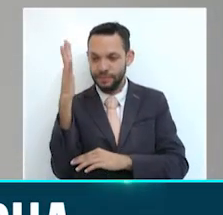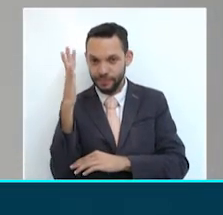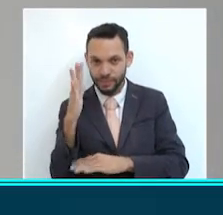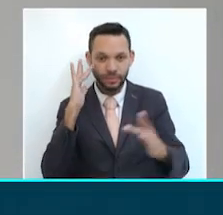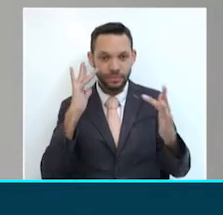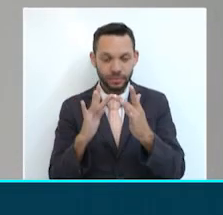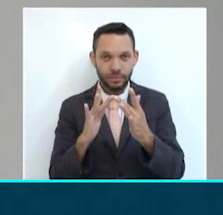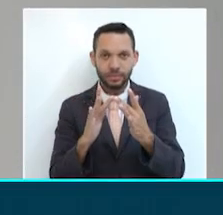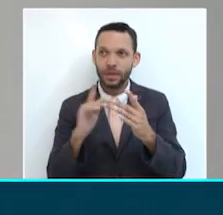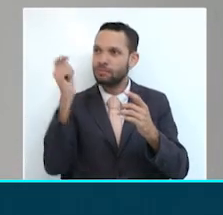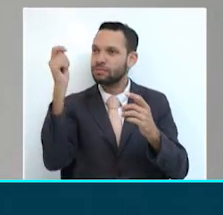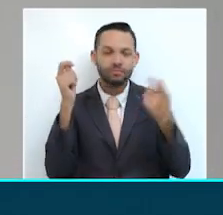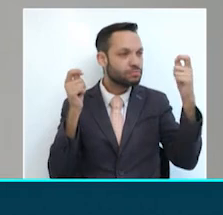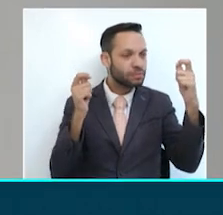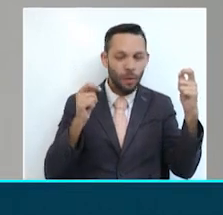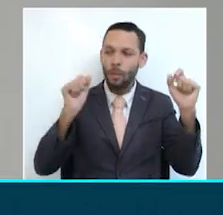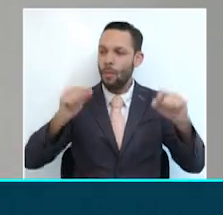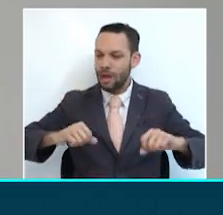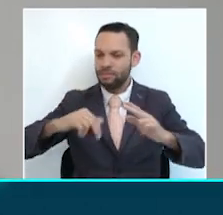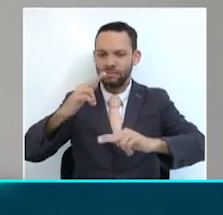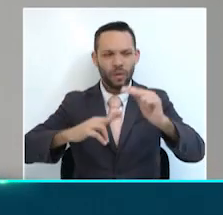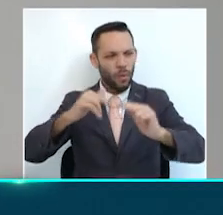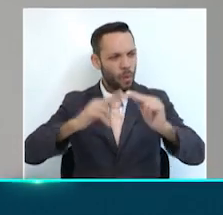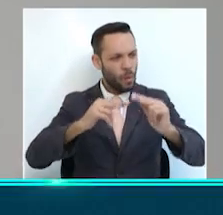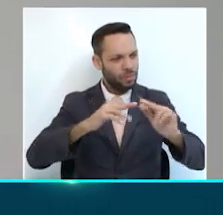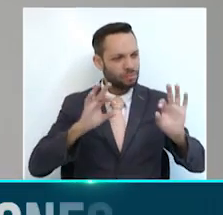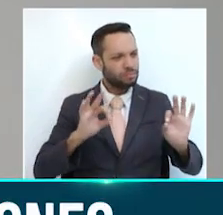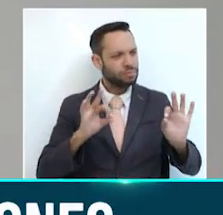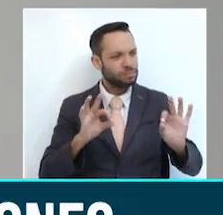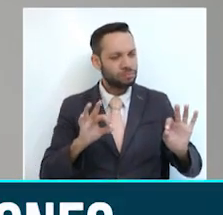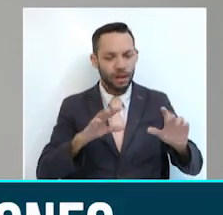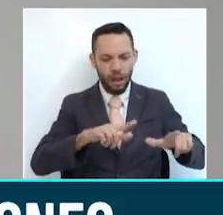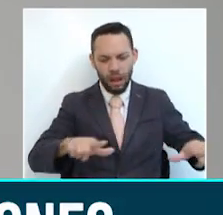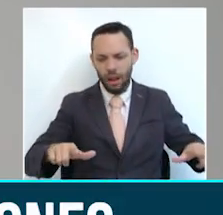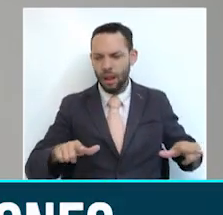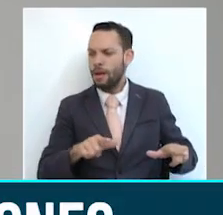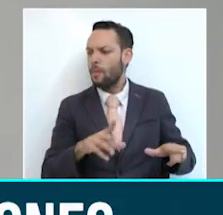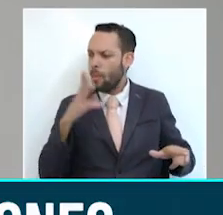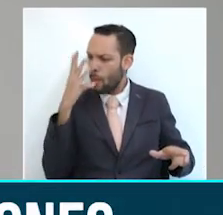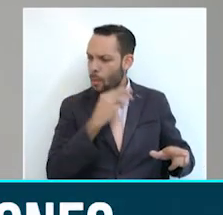entramados construimos una arquitectura que ha sido reconocida en el mundo como la única